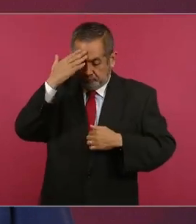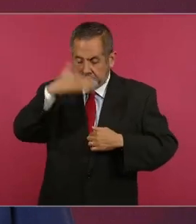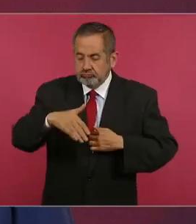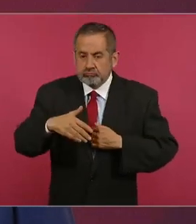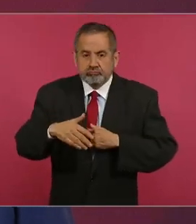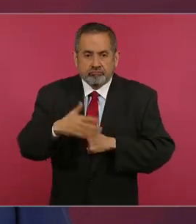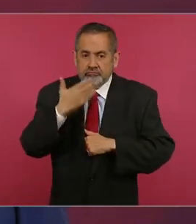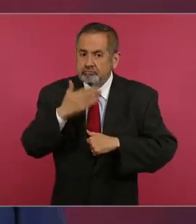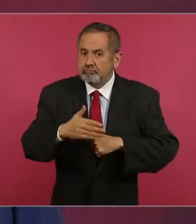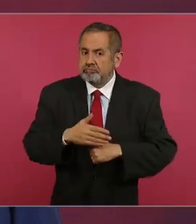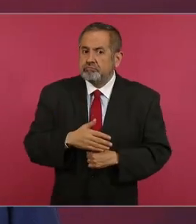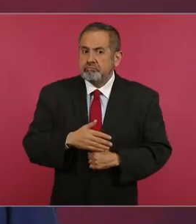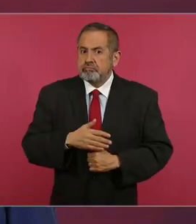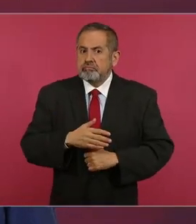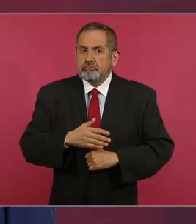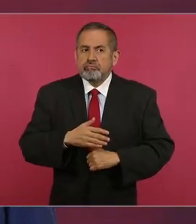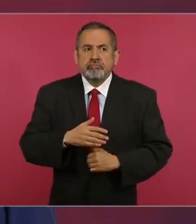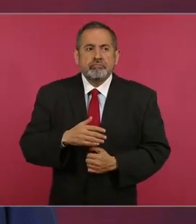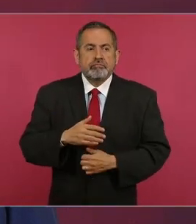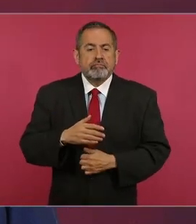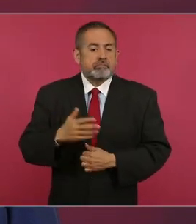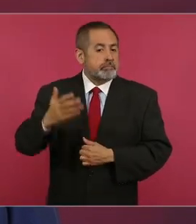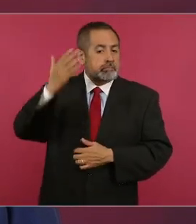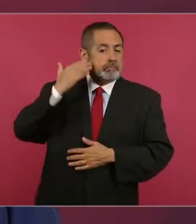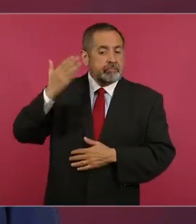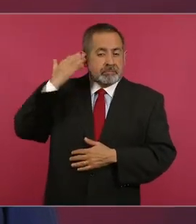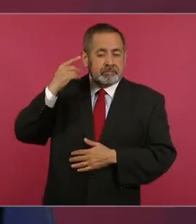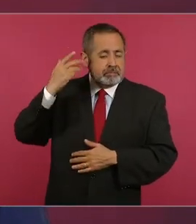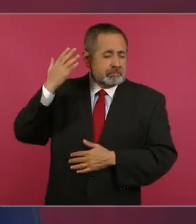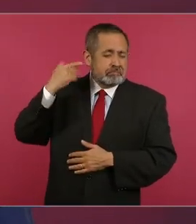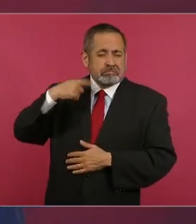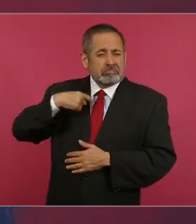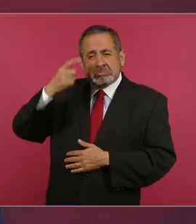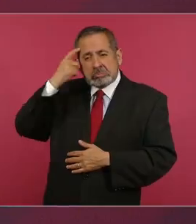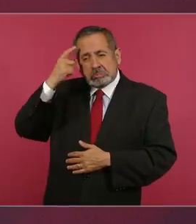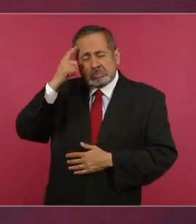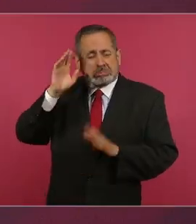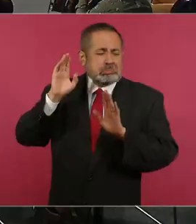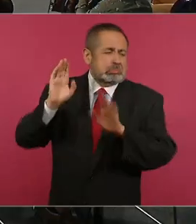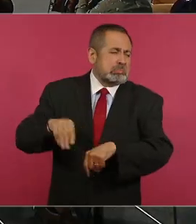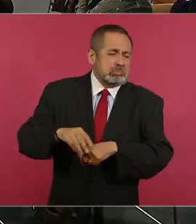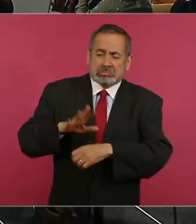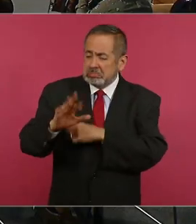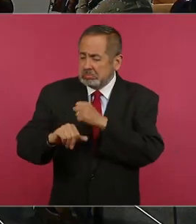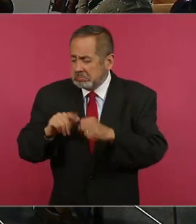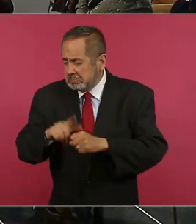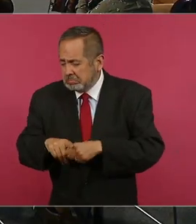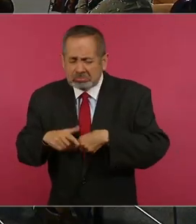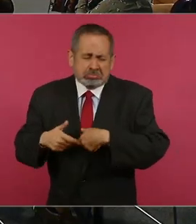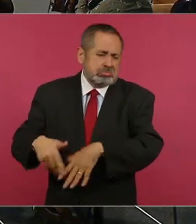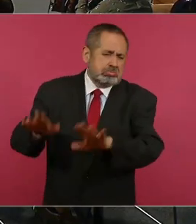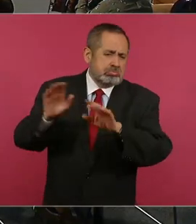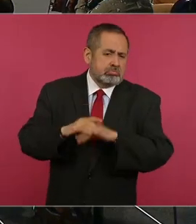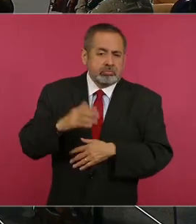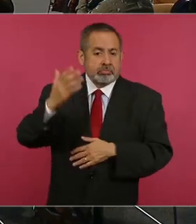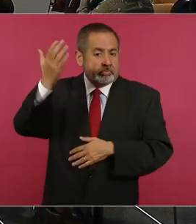Antes no se tenía la conciencia de protección